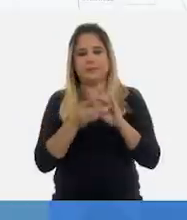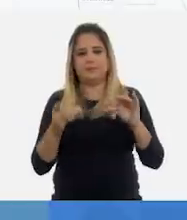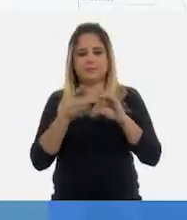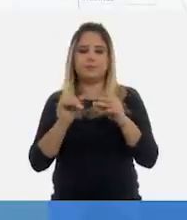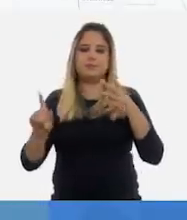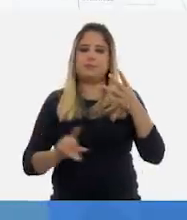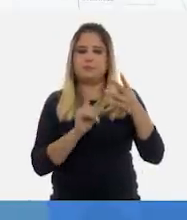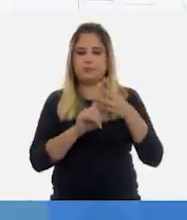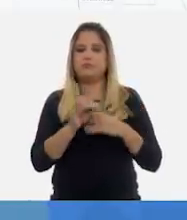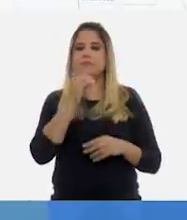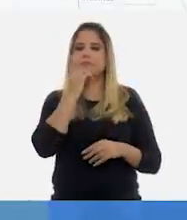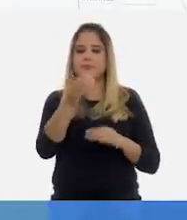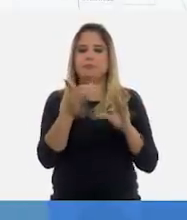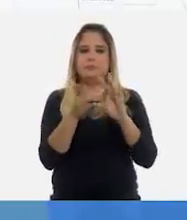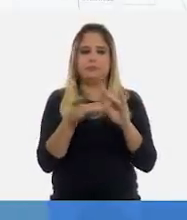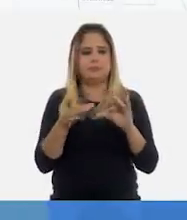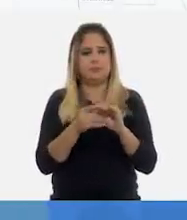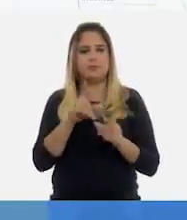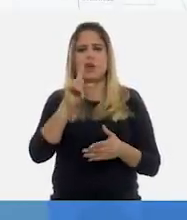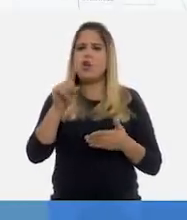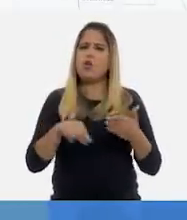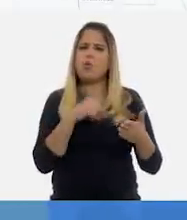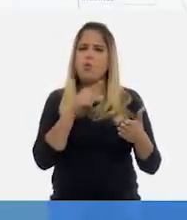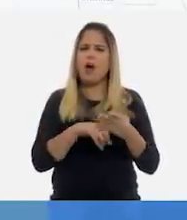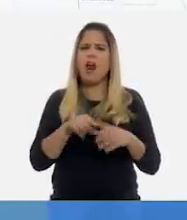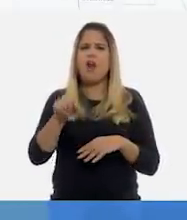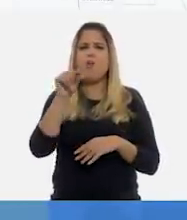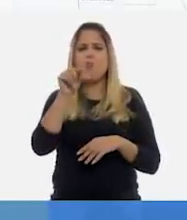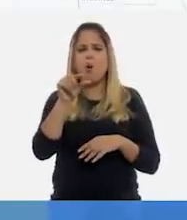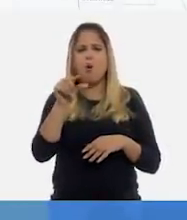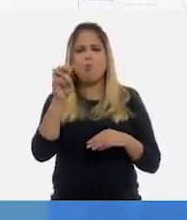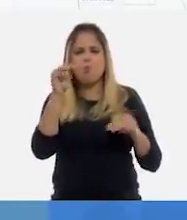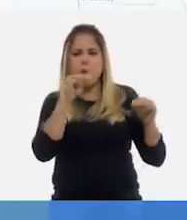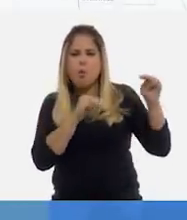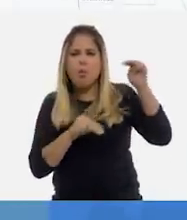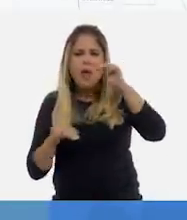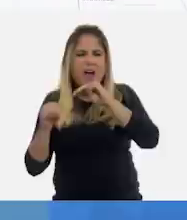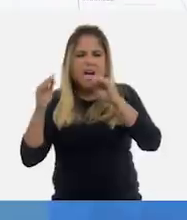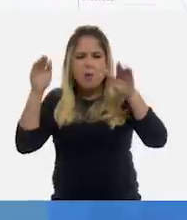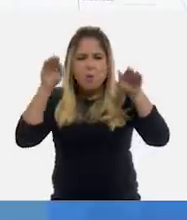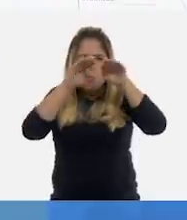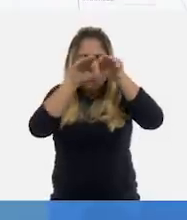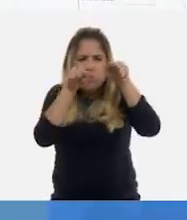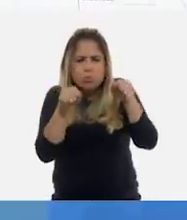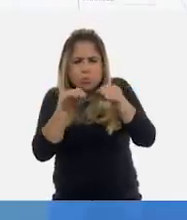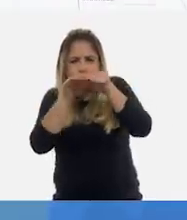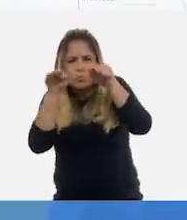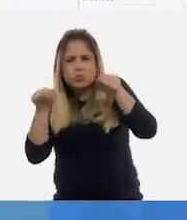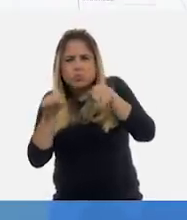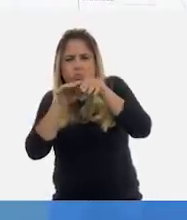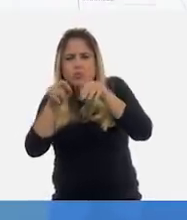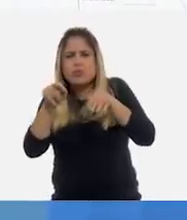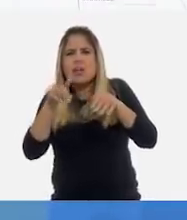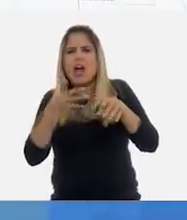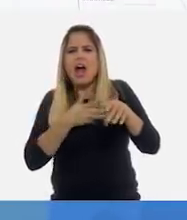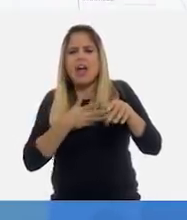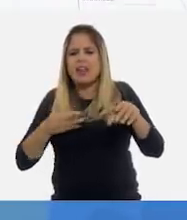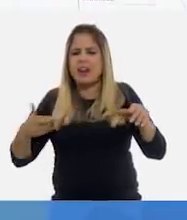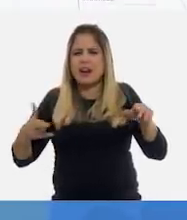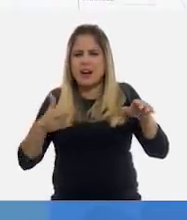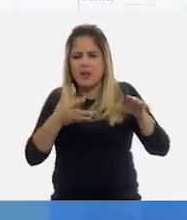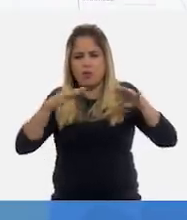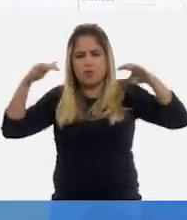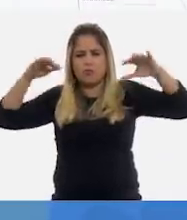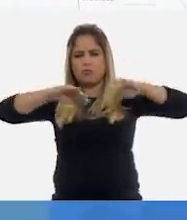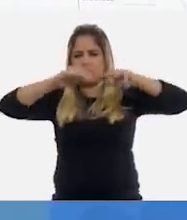dice... Lugares con poca pendiente que generalmente son atravesadas por un río